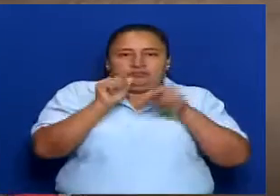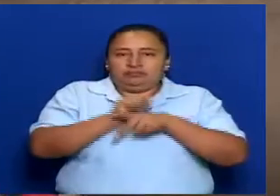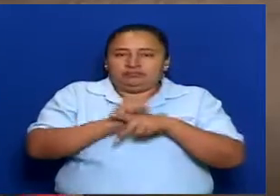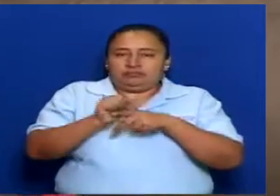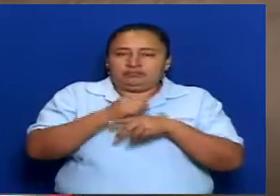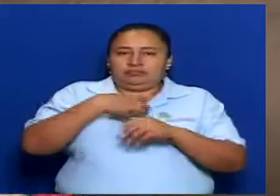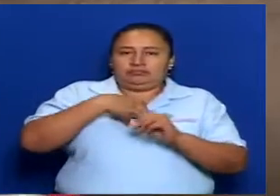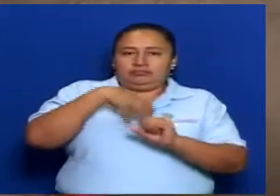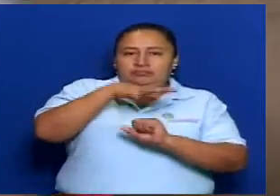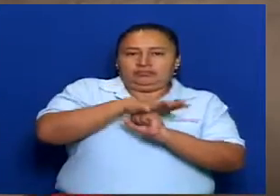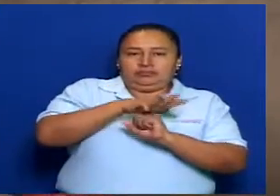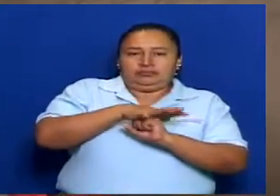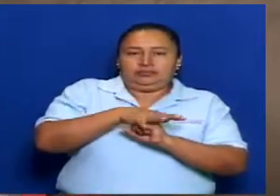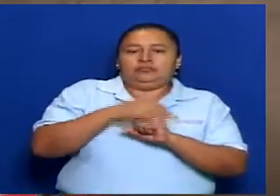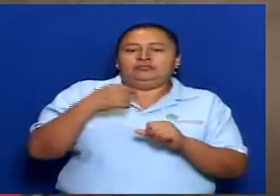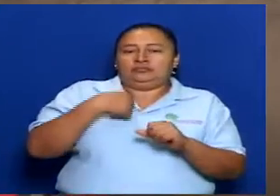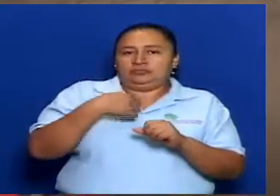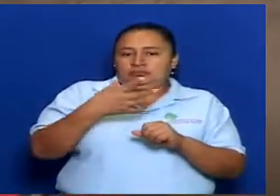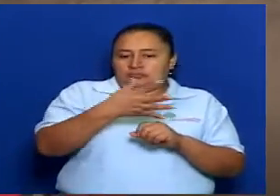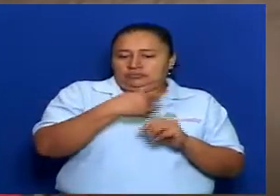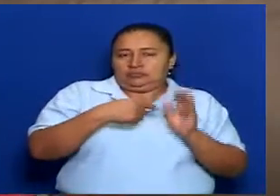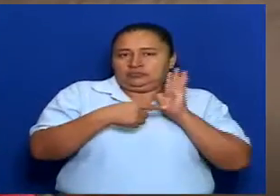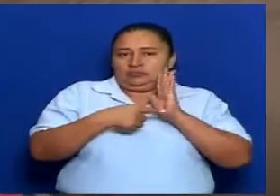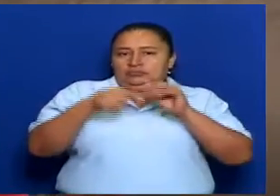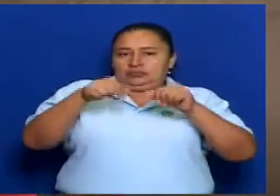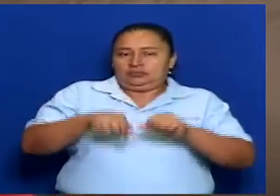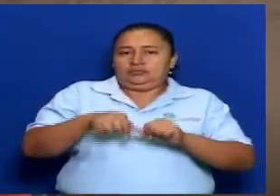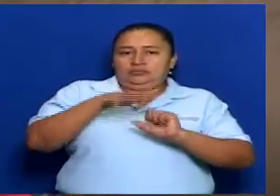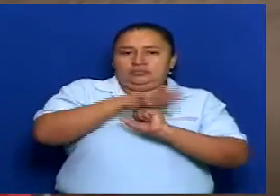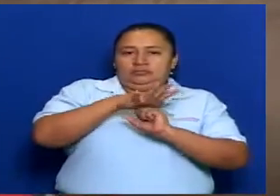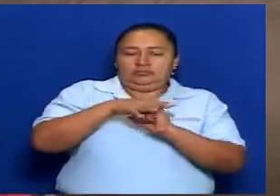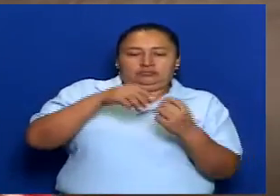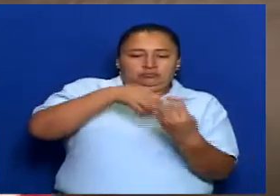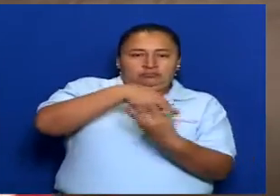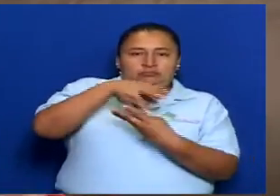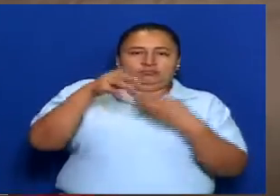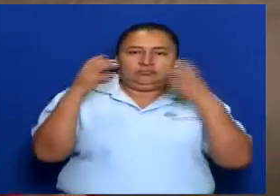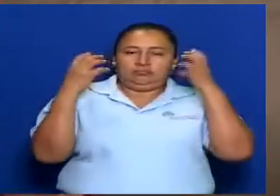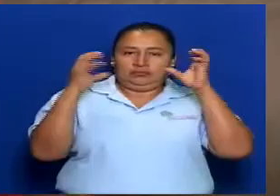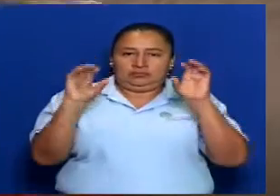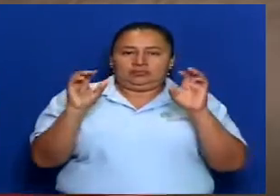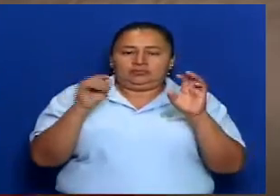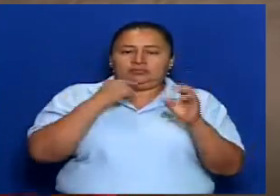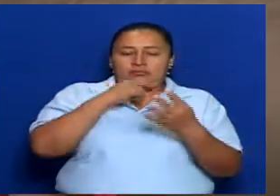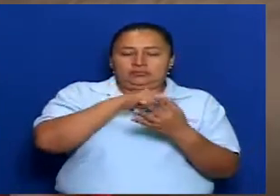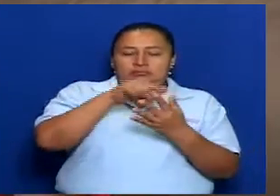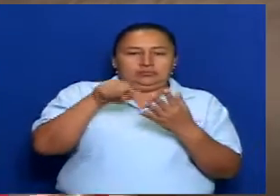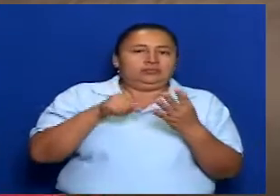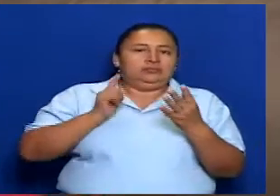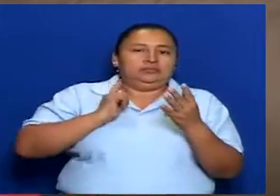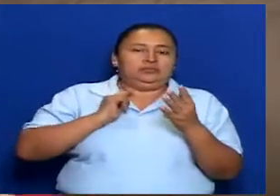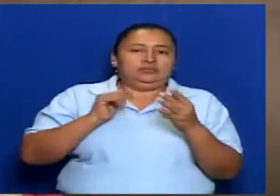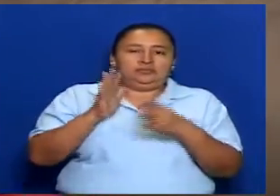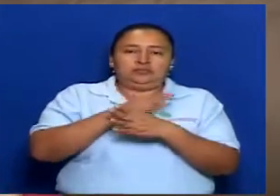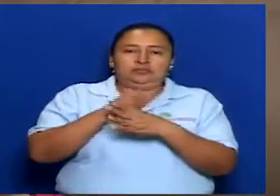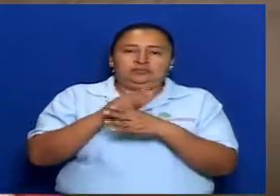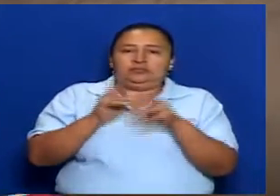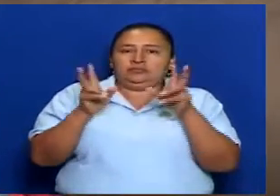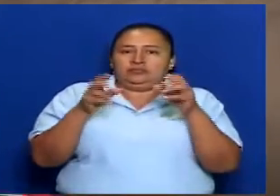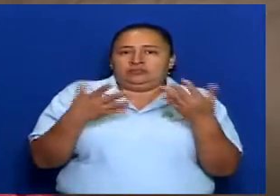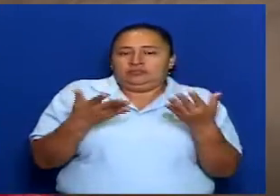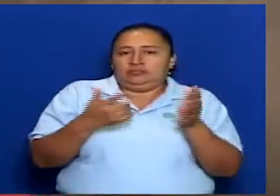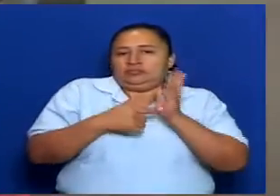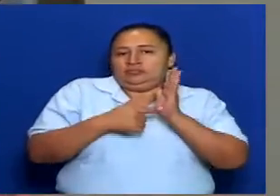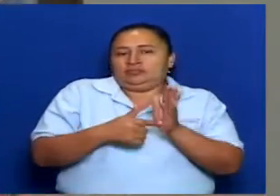comisión, y como lo hemos dicho, somos ejemplos en esta comisión de interculturalidad, porque somos varios aspectos